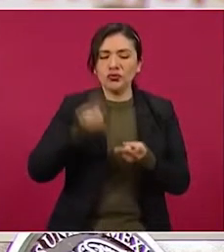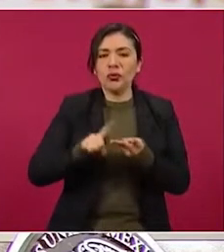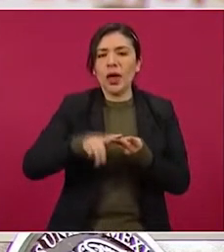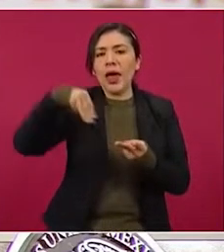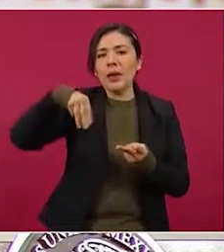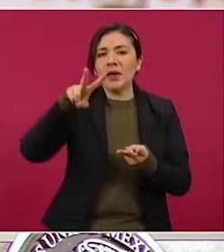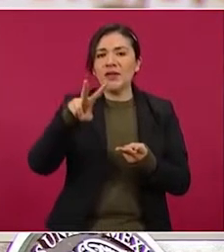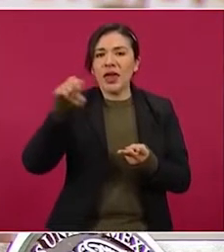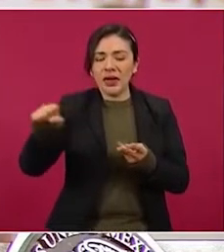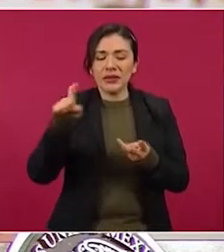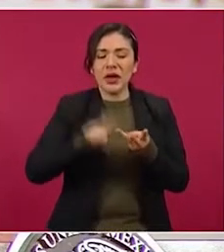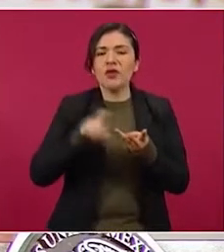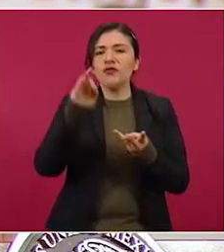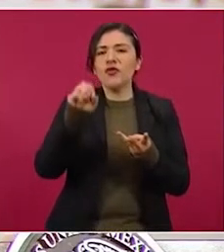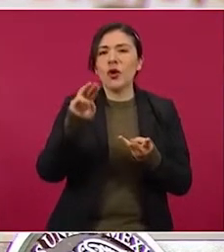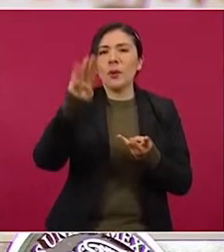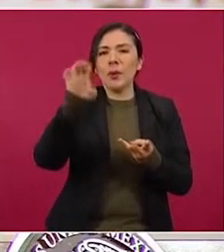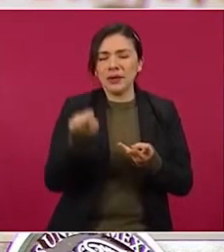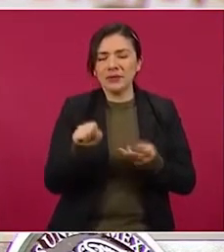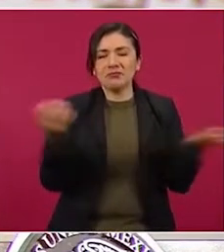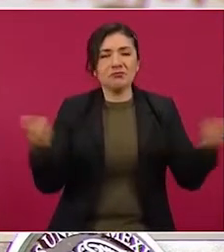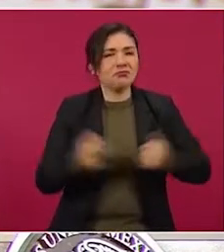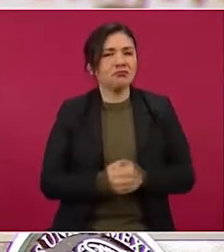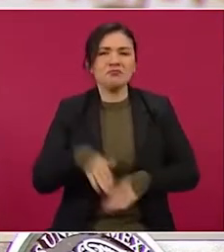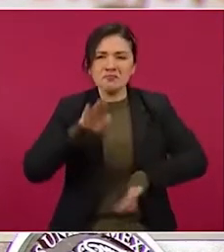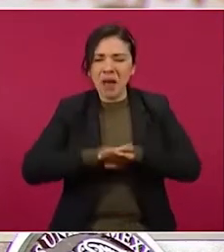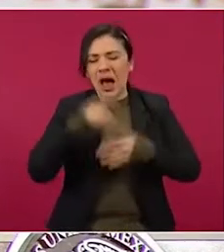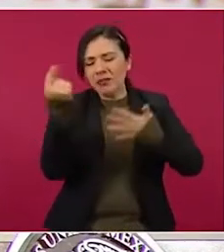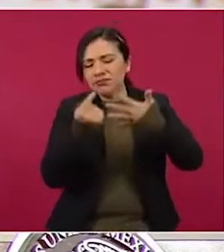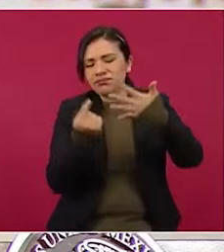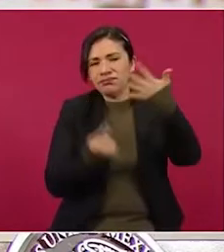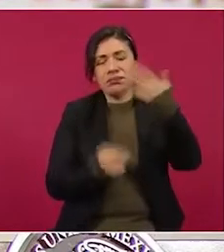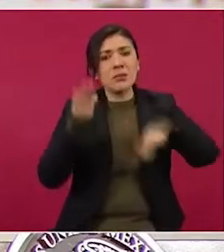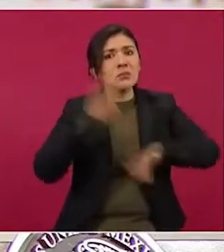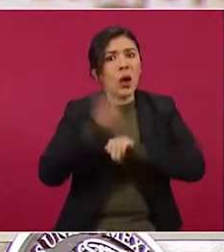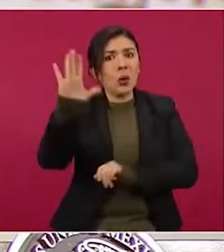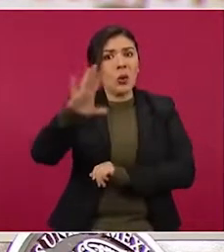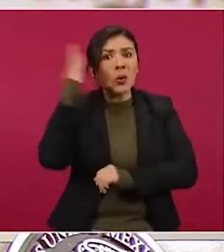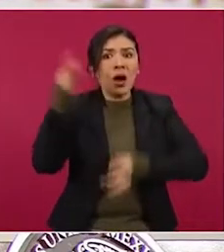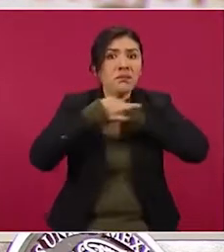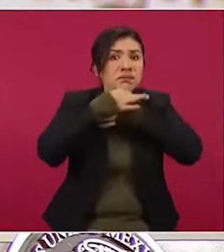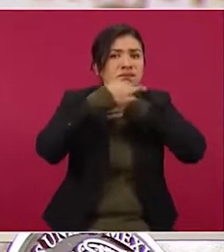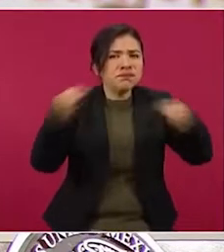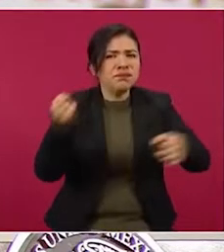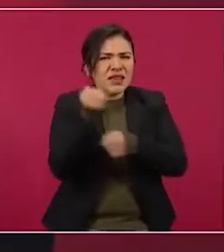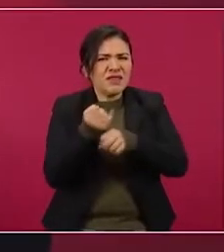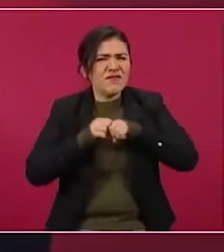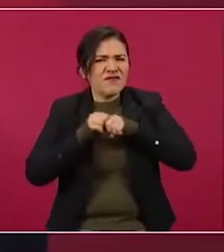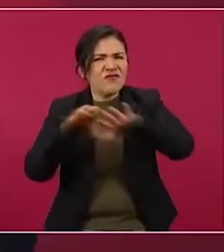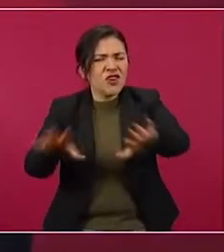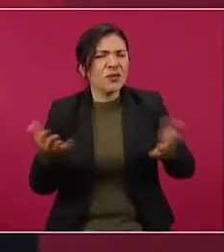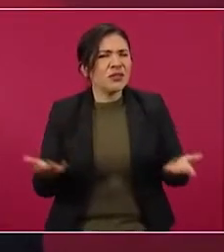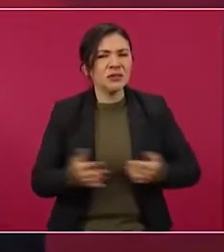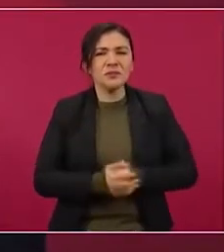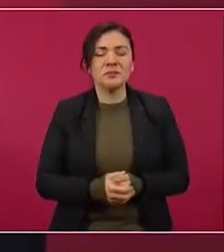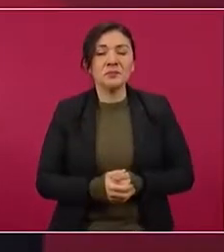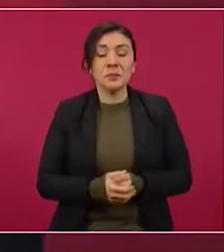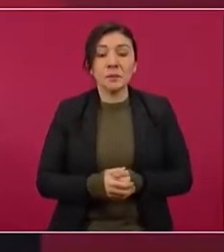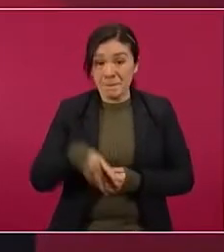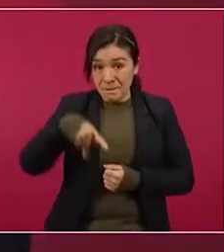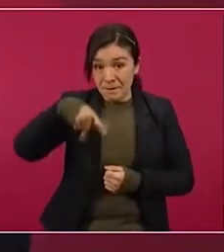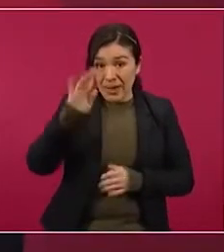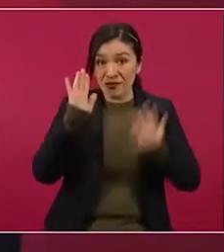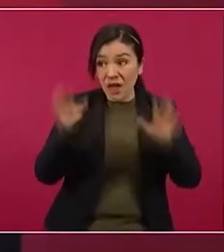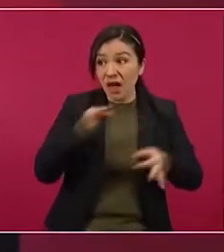Forbes México, entre otros, que se apresuraron a difundir dicha información. Sin embargo,